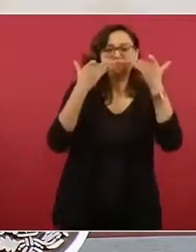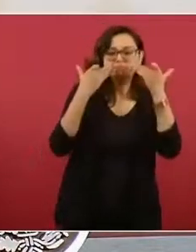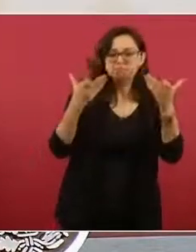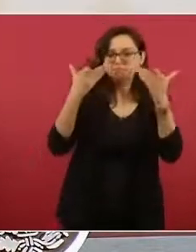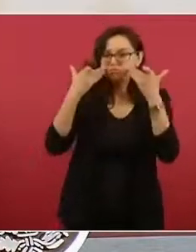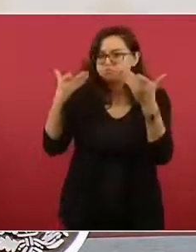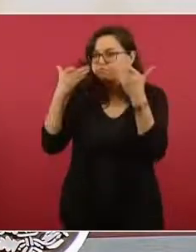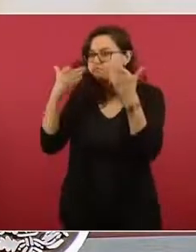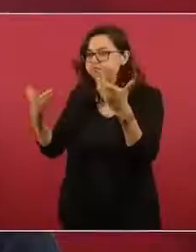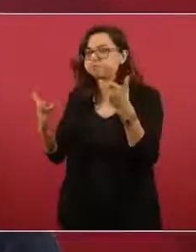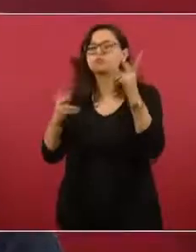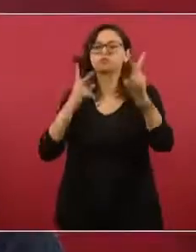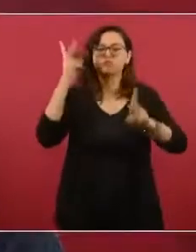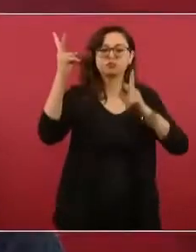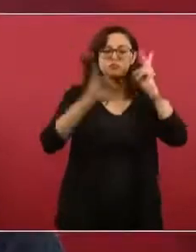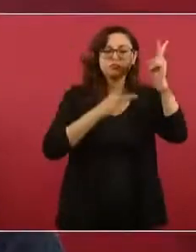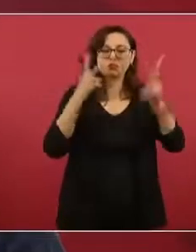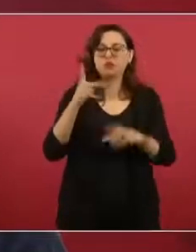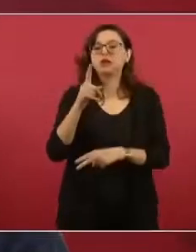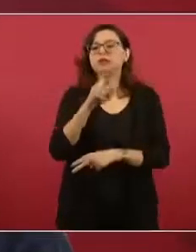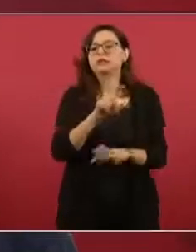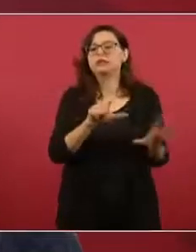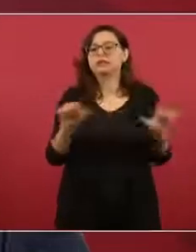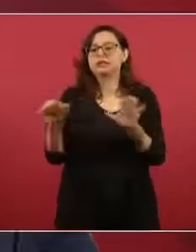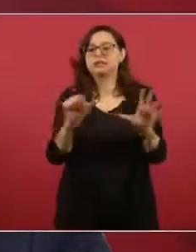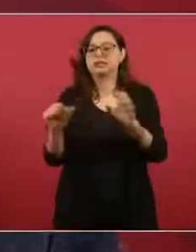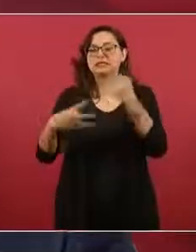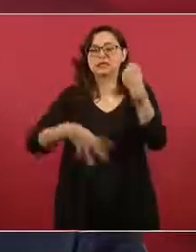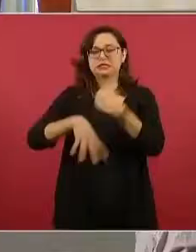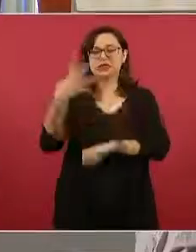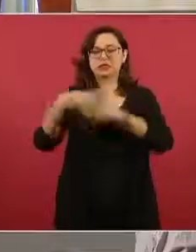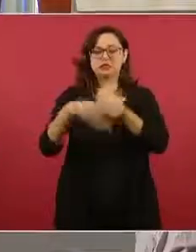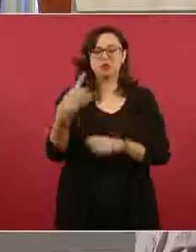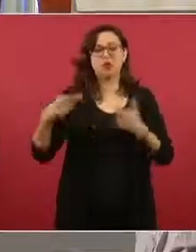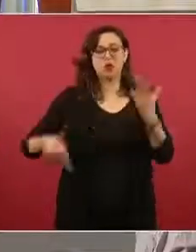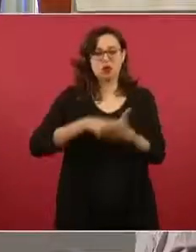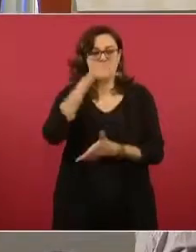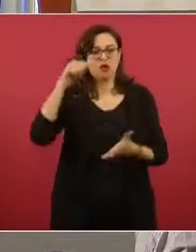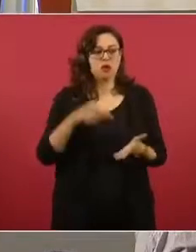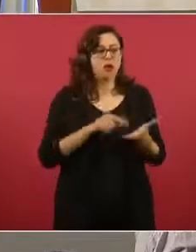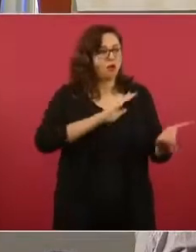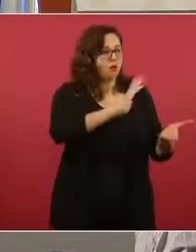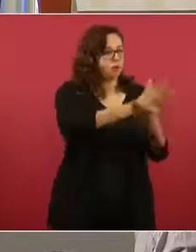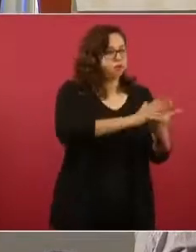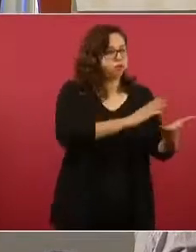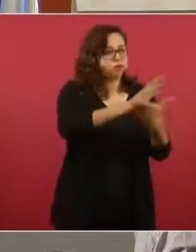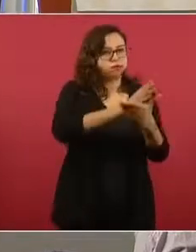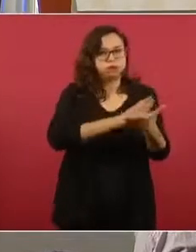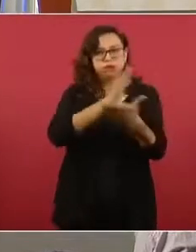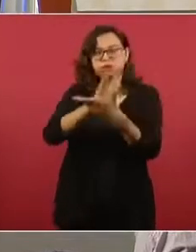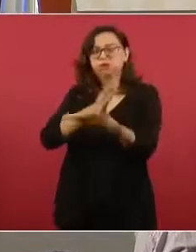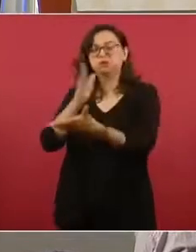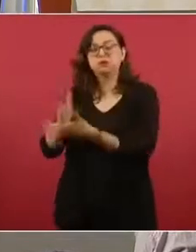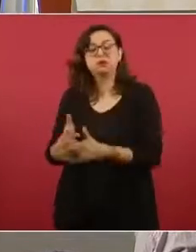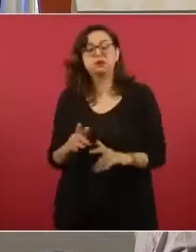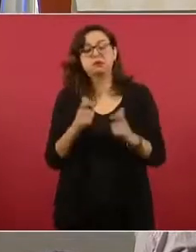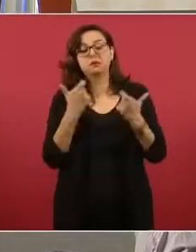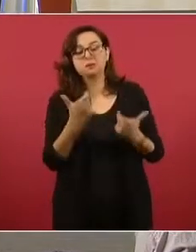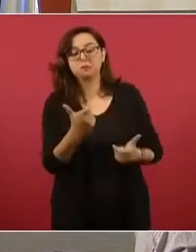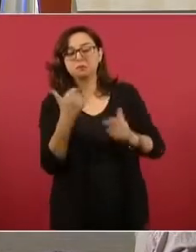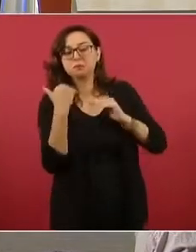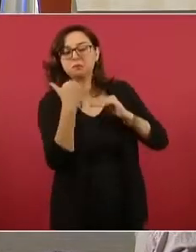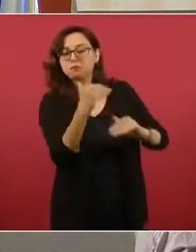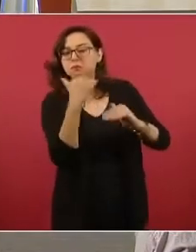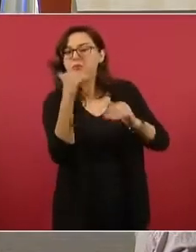visitamos 614 la semana pasada expendedores de gas, todos cumpliendo con